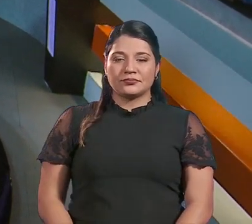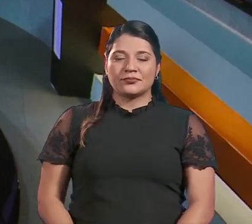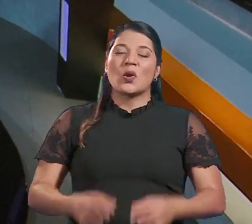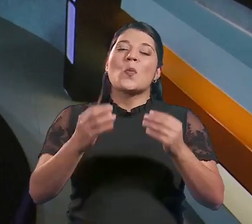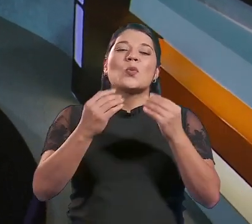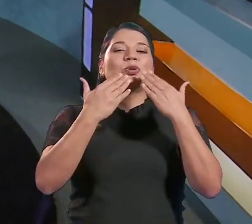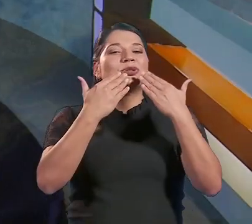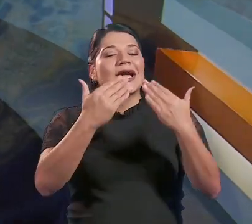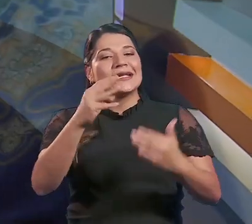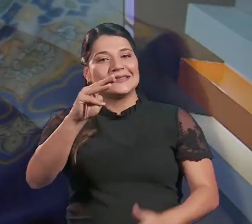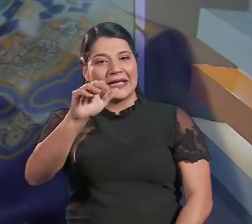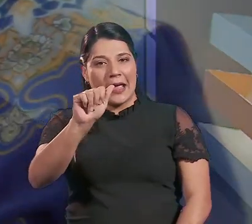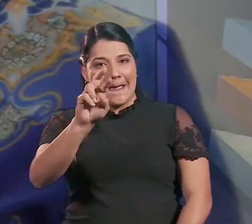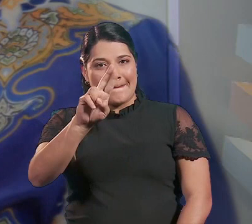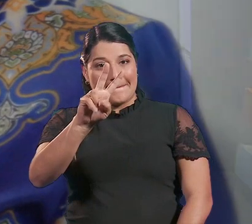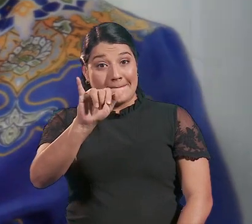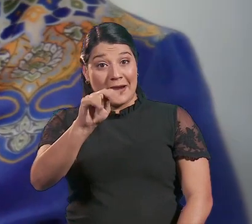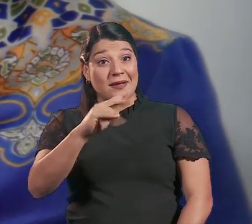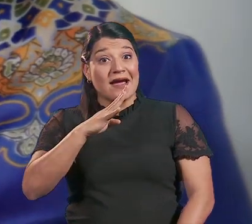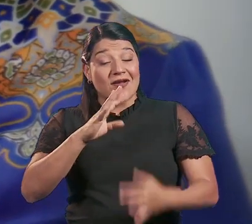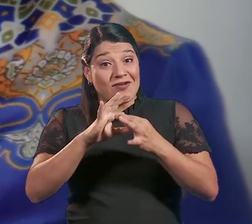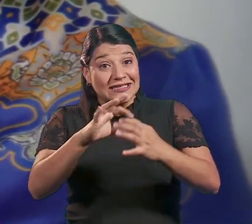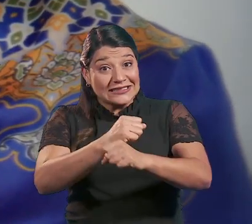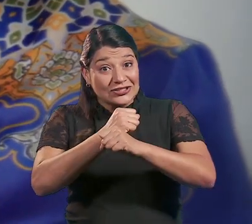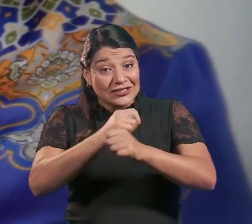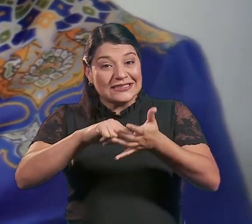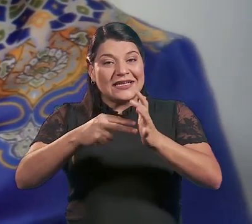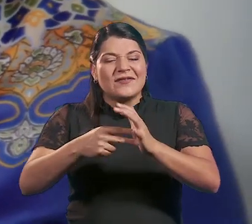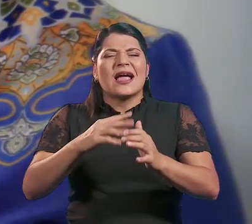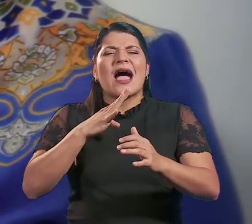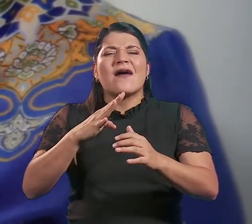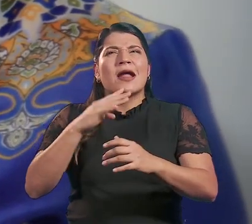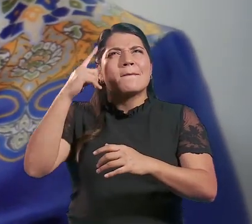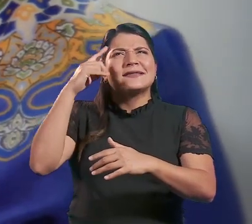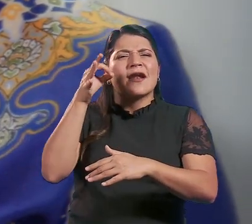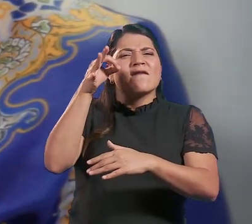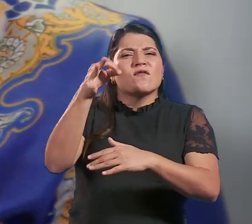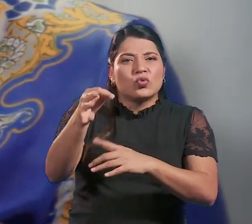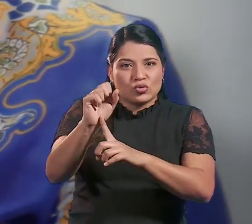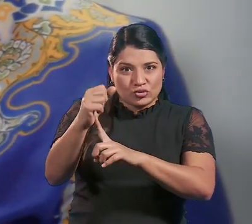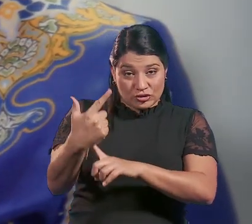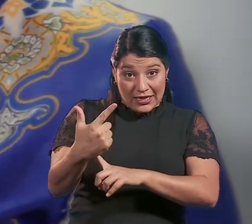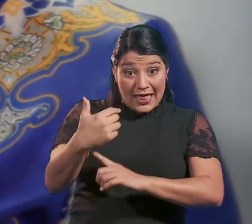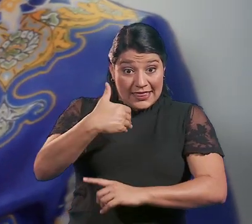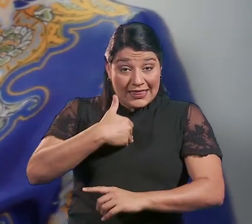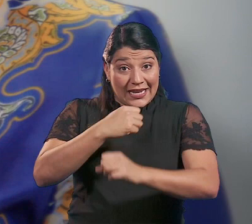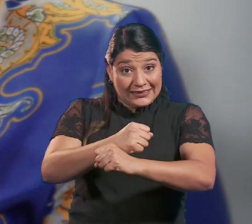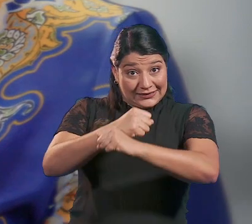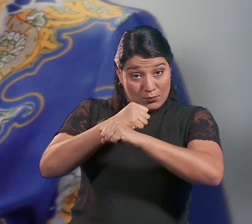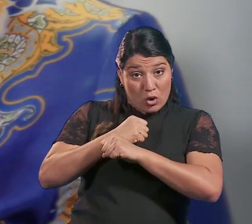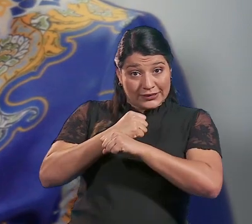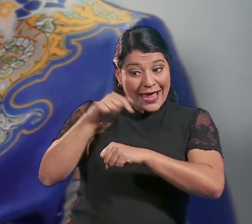Muchas gracias, don Martin. Hablar de seguros es hablar de proyección social. Contar con una póliza es